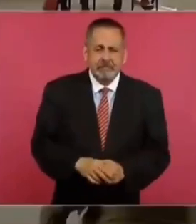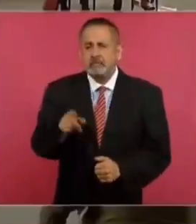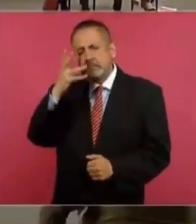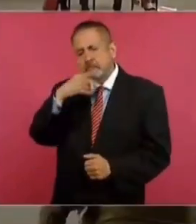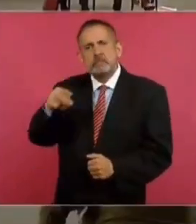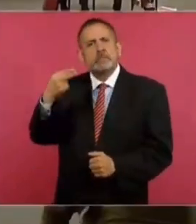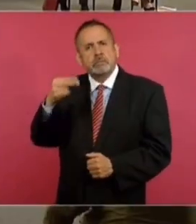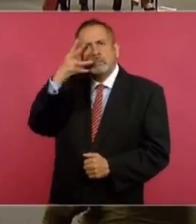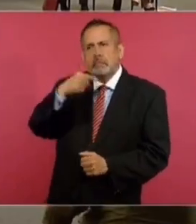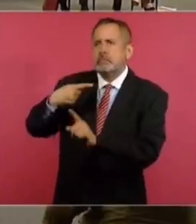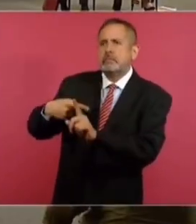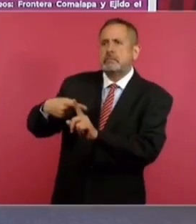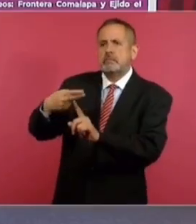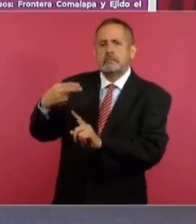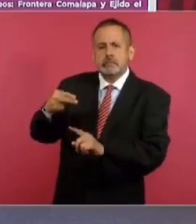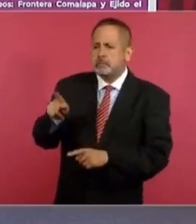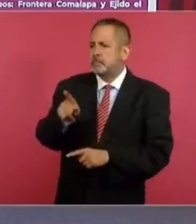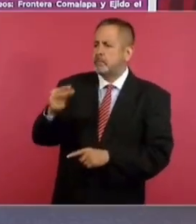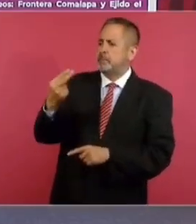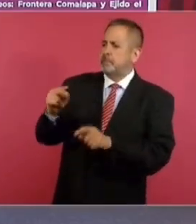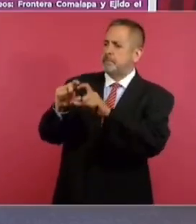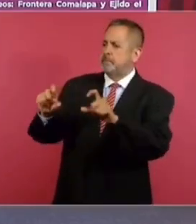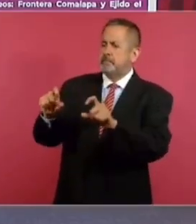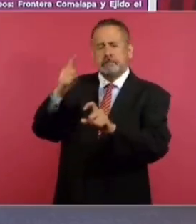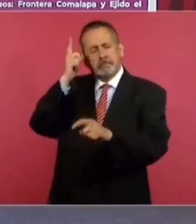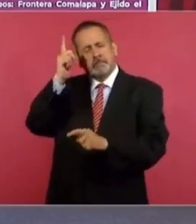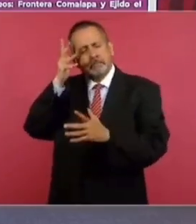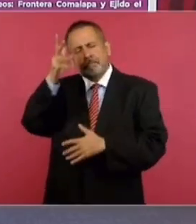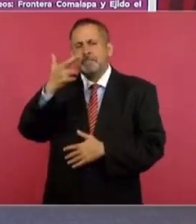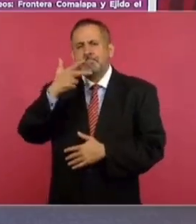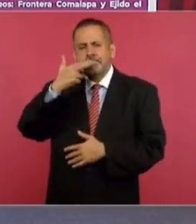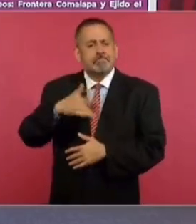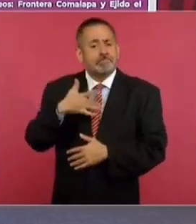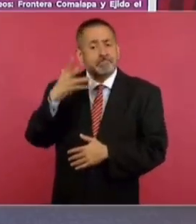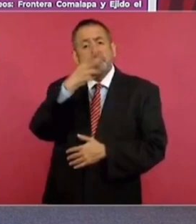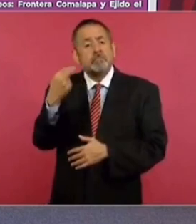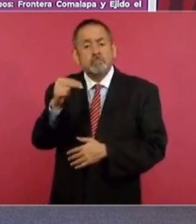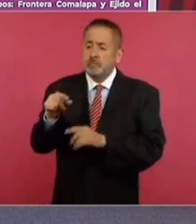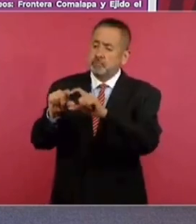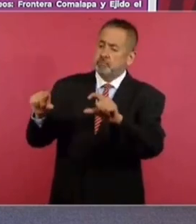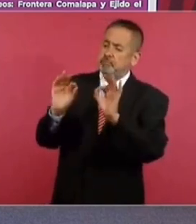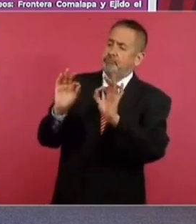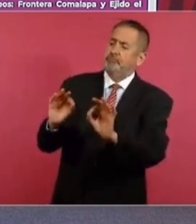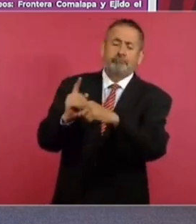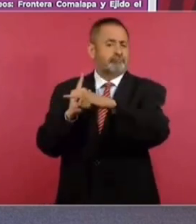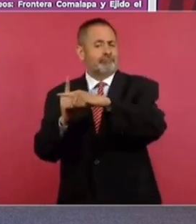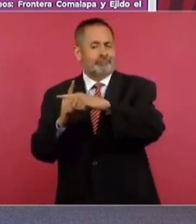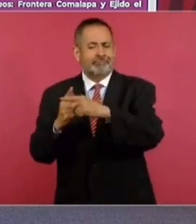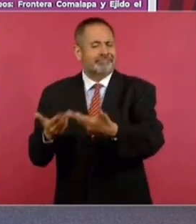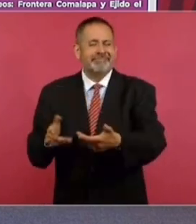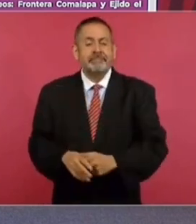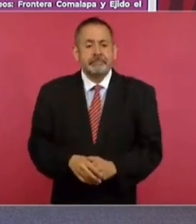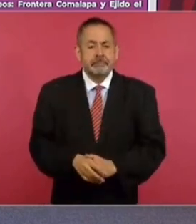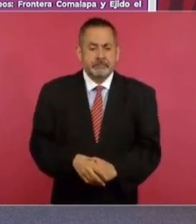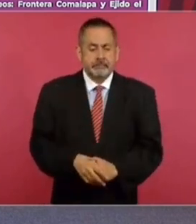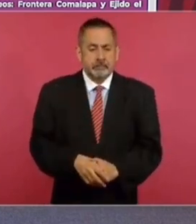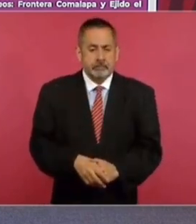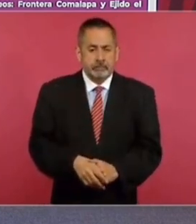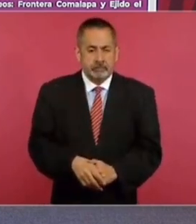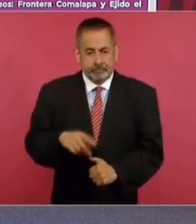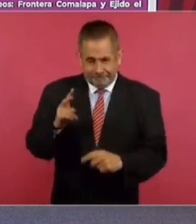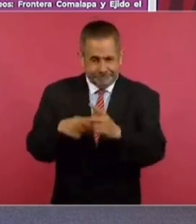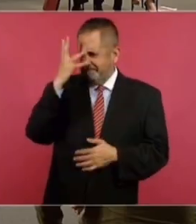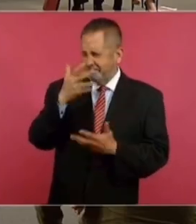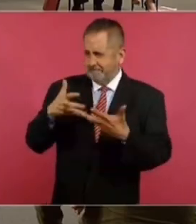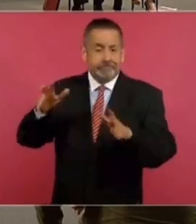Pero siempre la gente pobre tiene la esperanza. Por eso van al